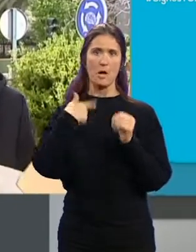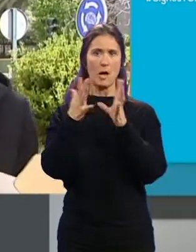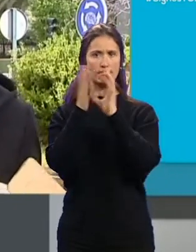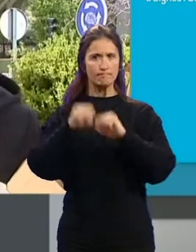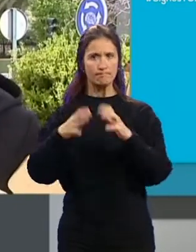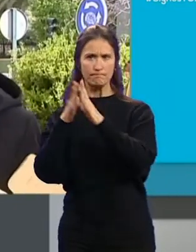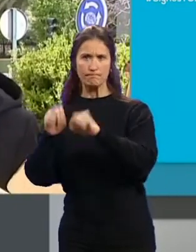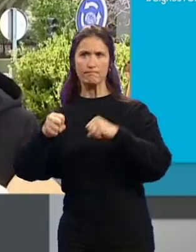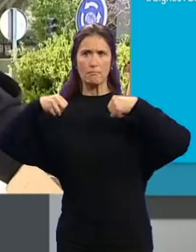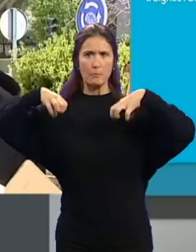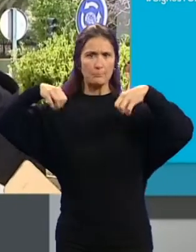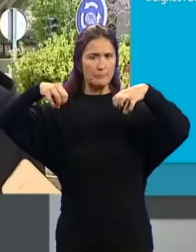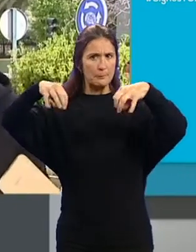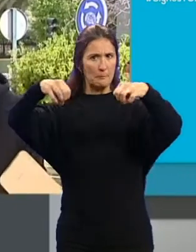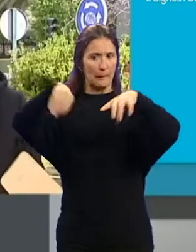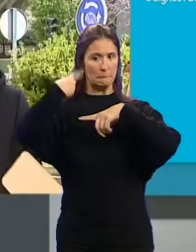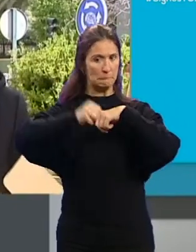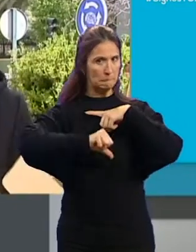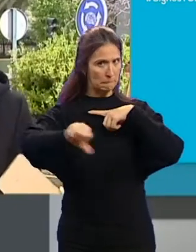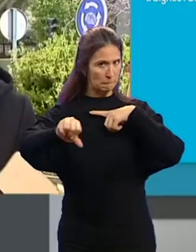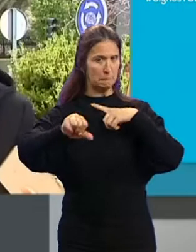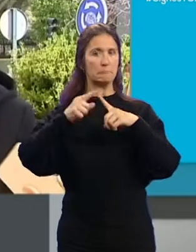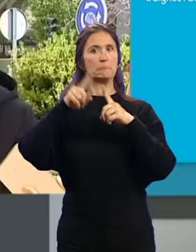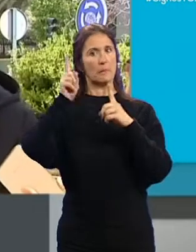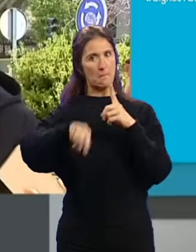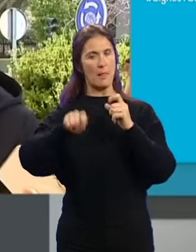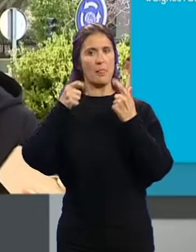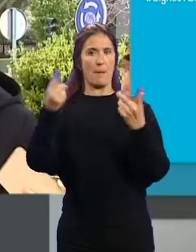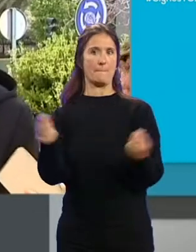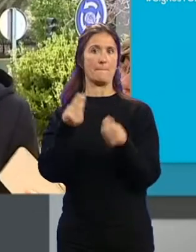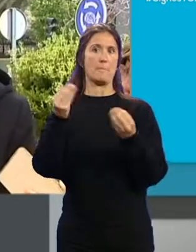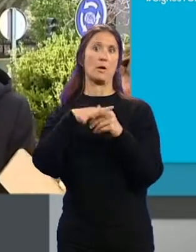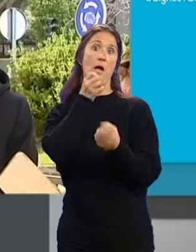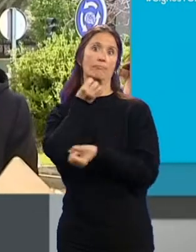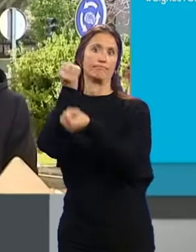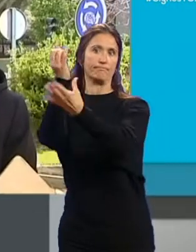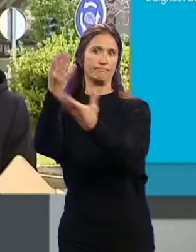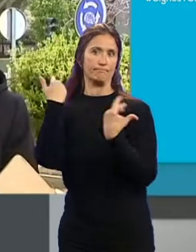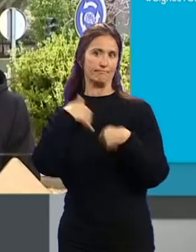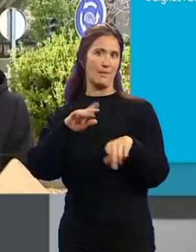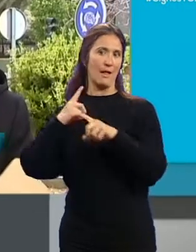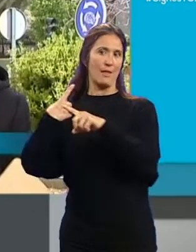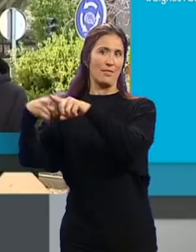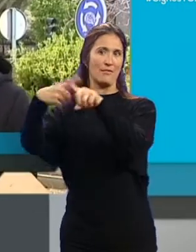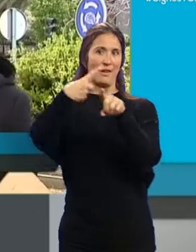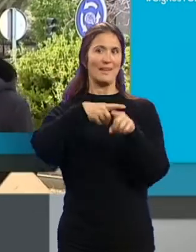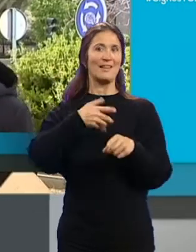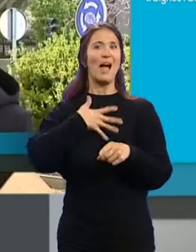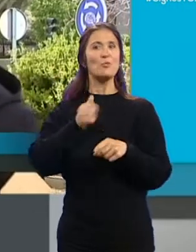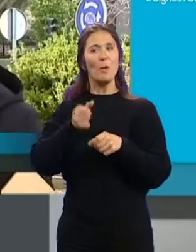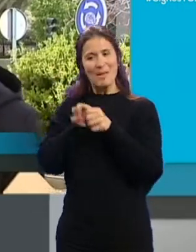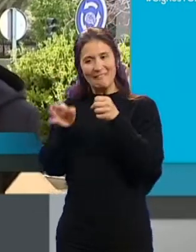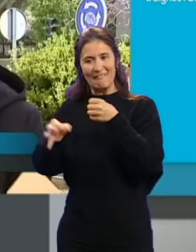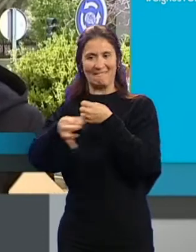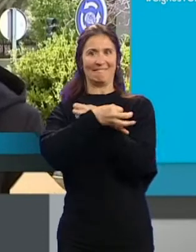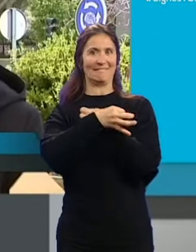específicas y luminosas en las próximas semanas... ...y ya hemos trasladado esa notificación también al resto de municipios del área metropolitana... ...tal y